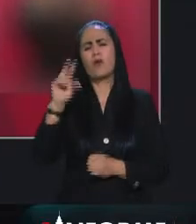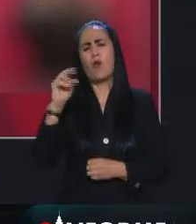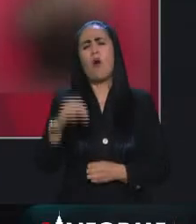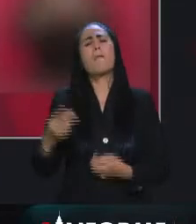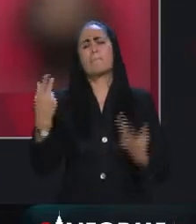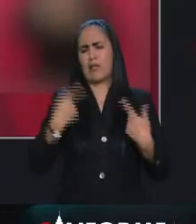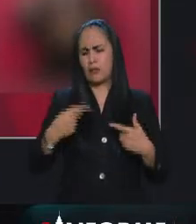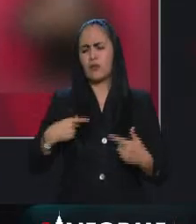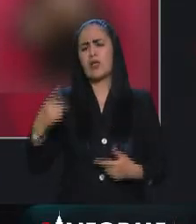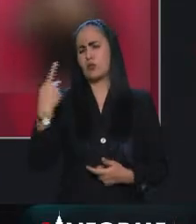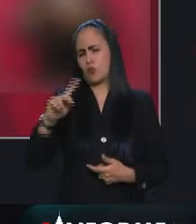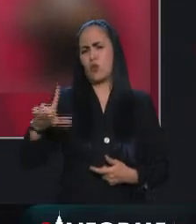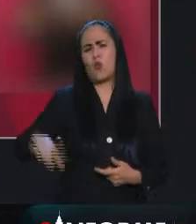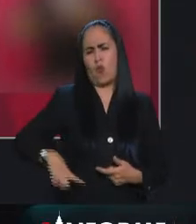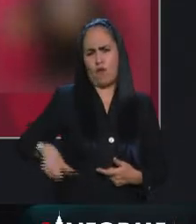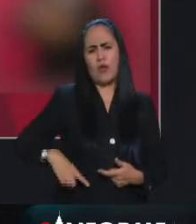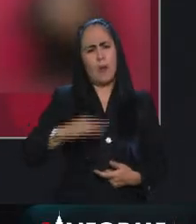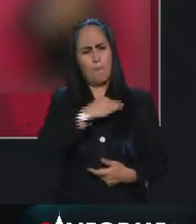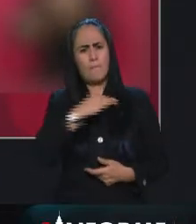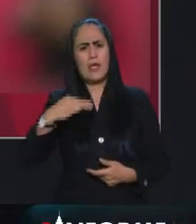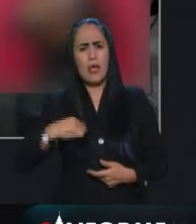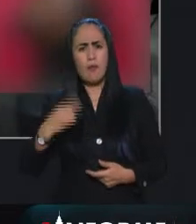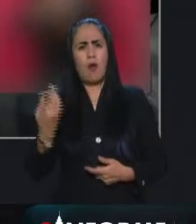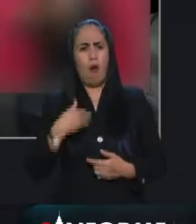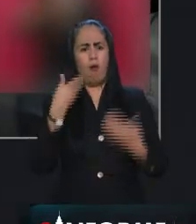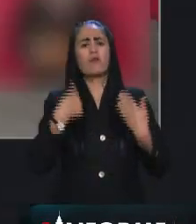deseen pueden manifestar sus aspiraciones.